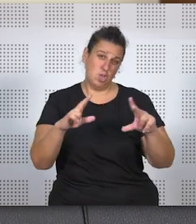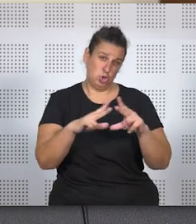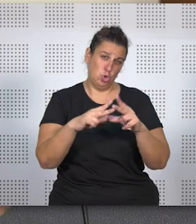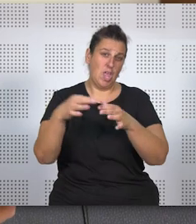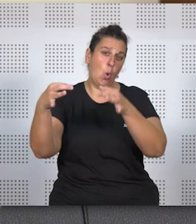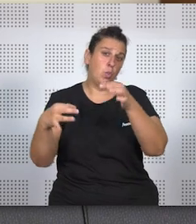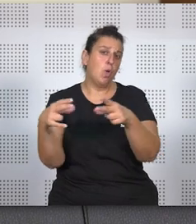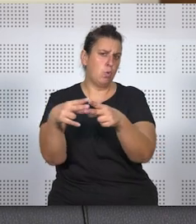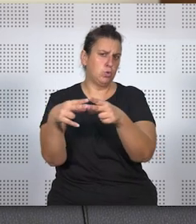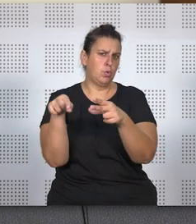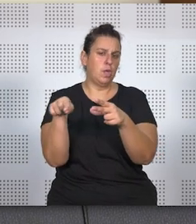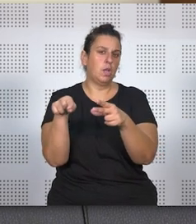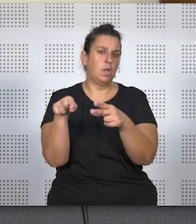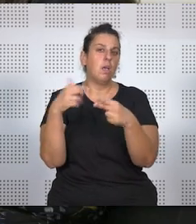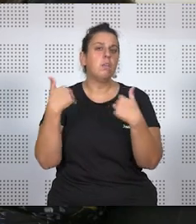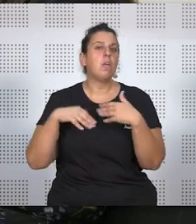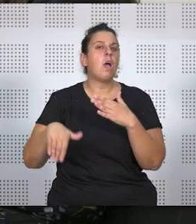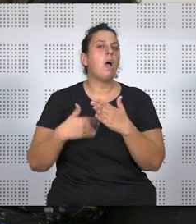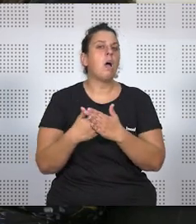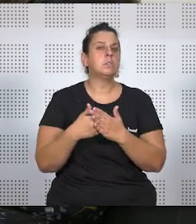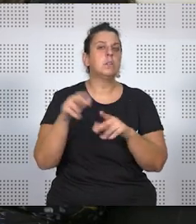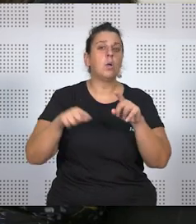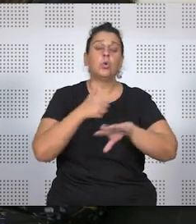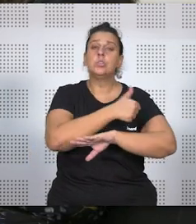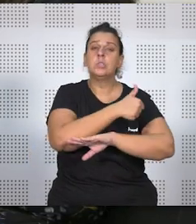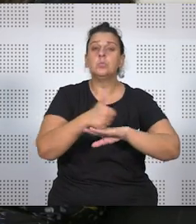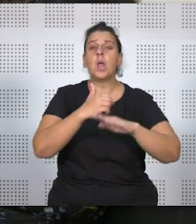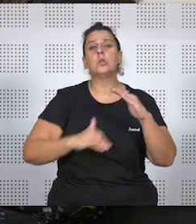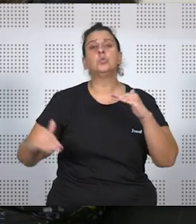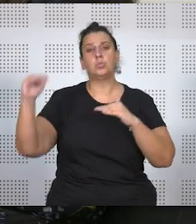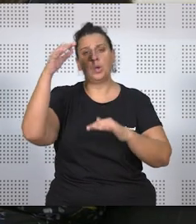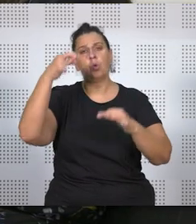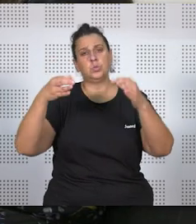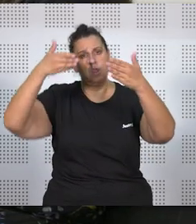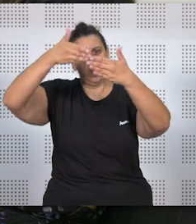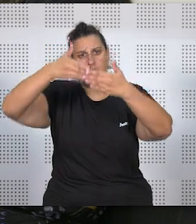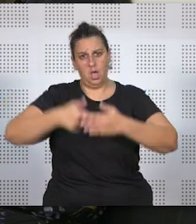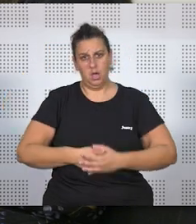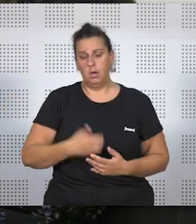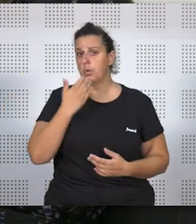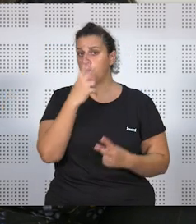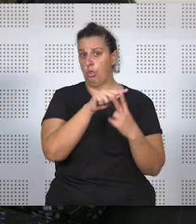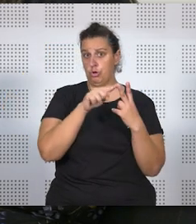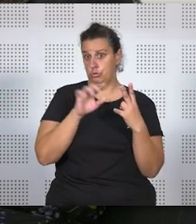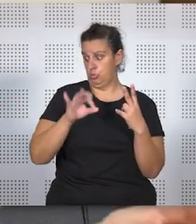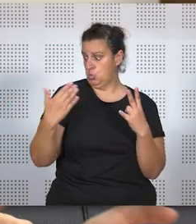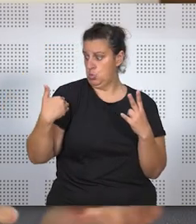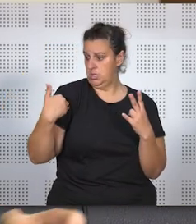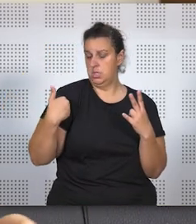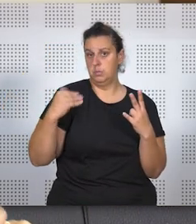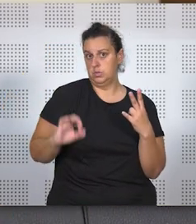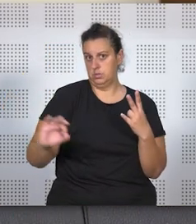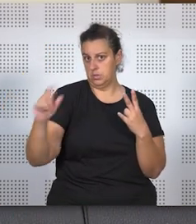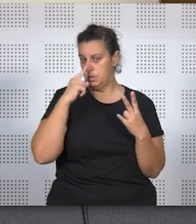juzgados de lo social y ya han llegado incluso algunos a tribunales superiores de justicia. En concreto podemos mencionar dos que son de los últimos de